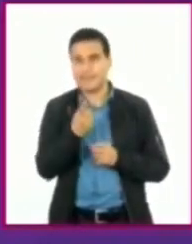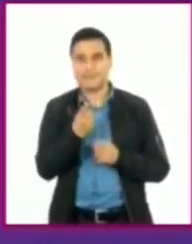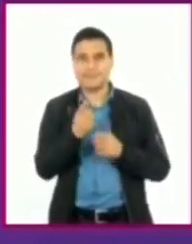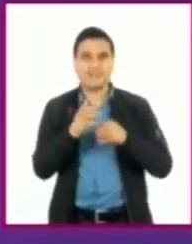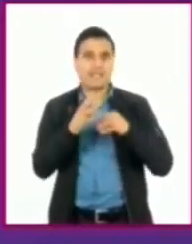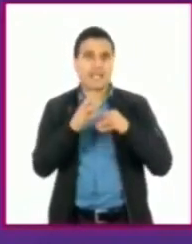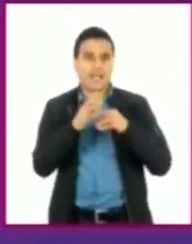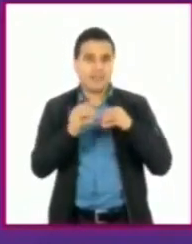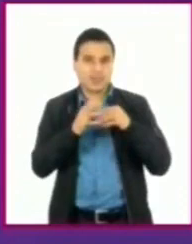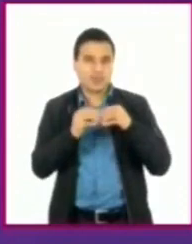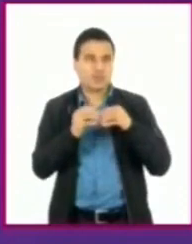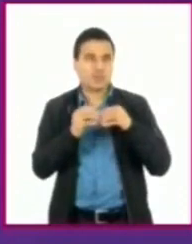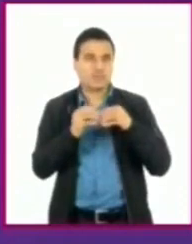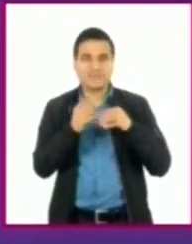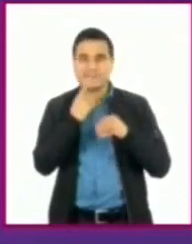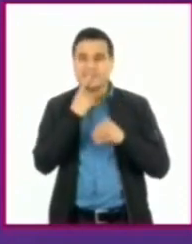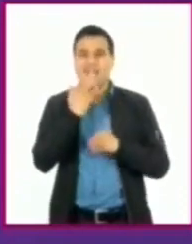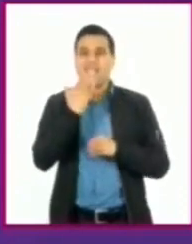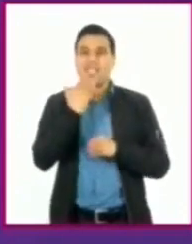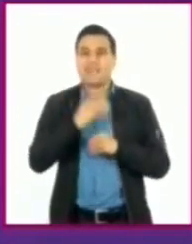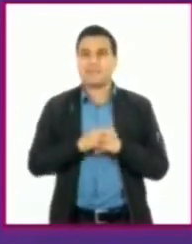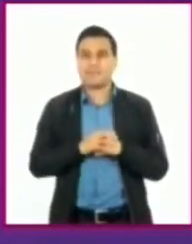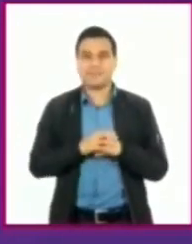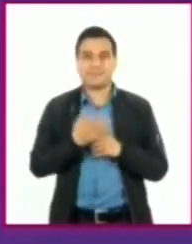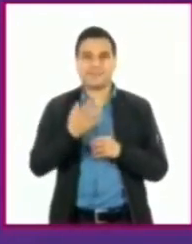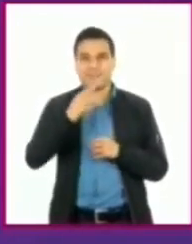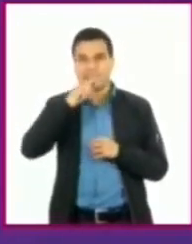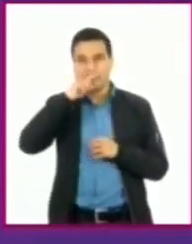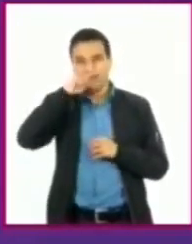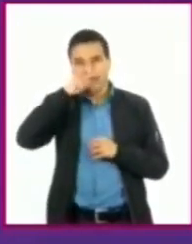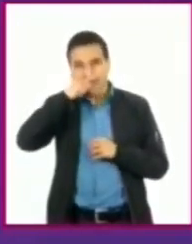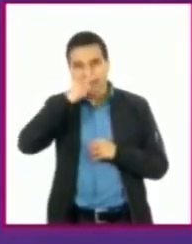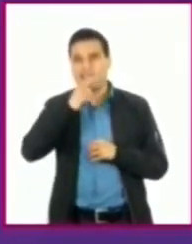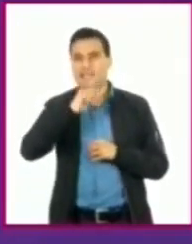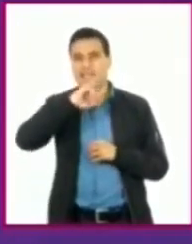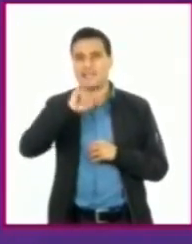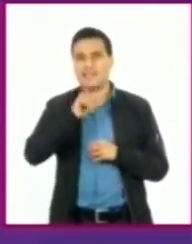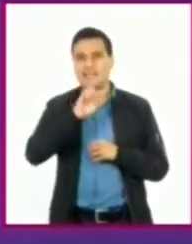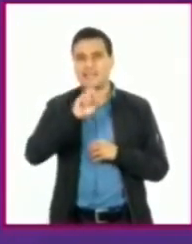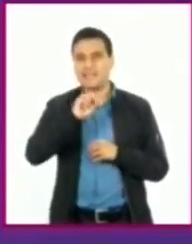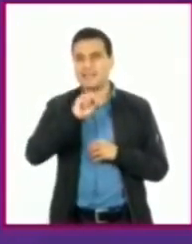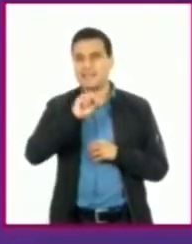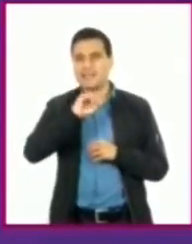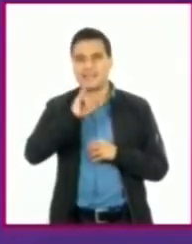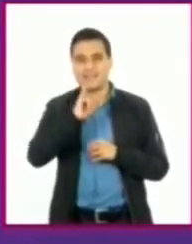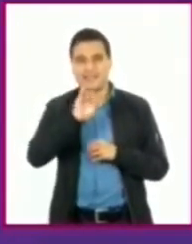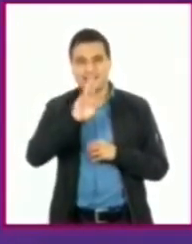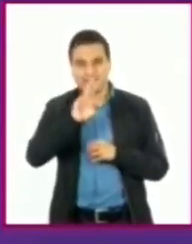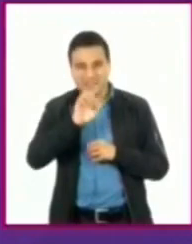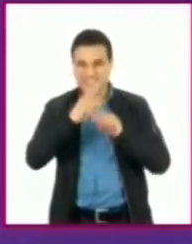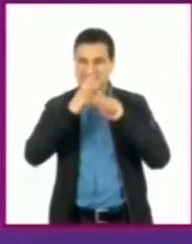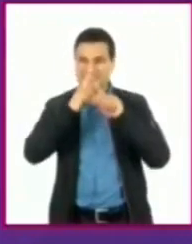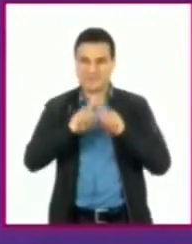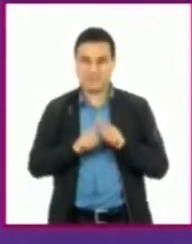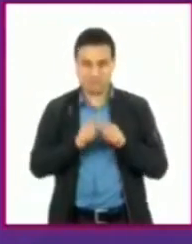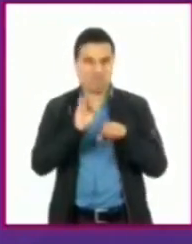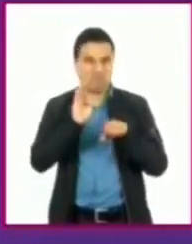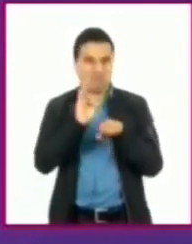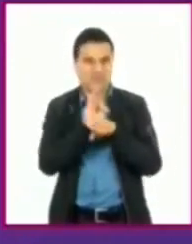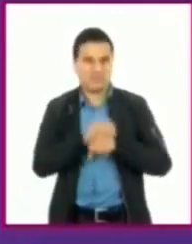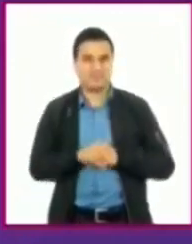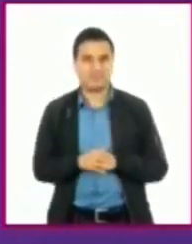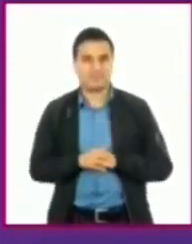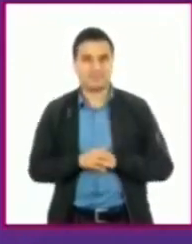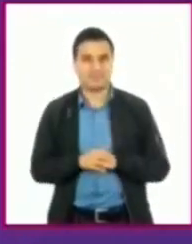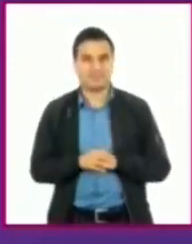poquito como el jengibre, la canela, pueden ayudarnos también a prevenir enfermedades de vías aéreas durante esta época y sobre todo